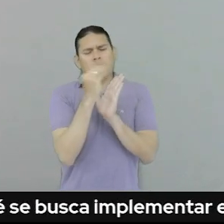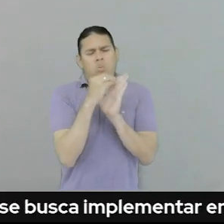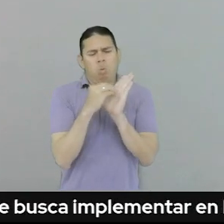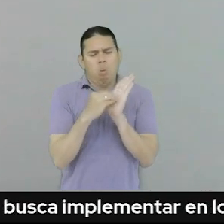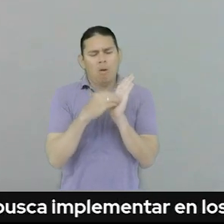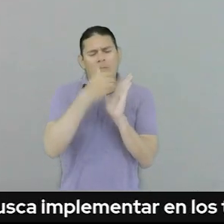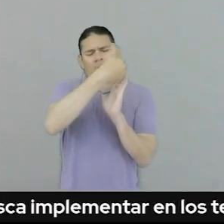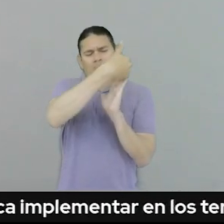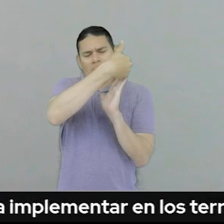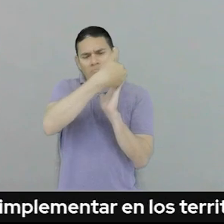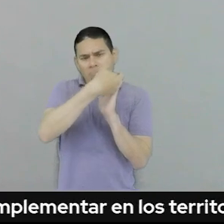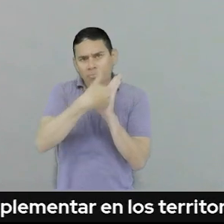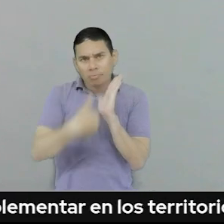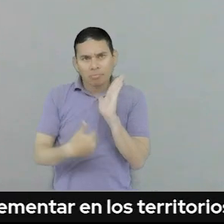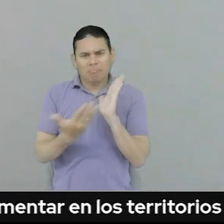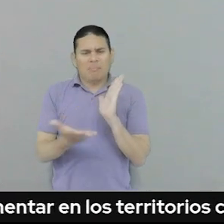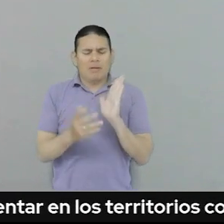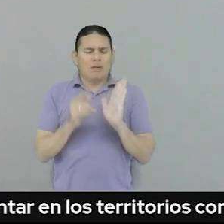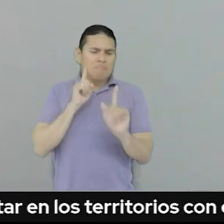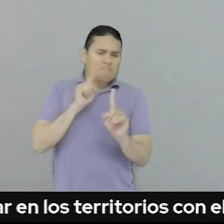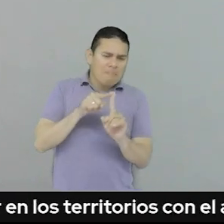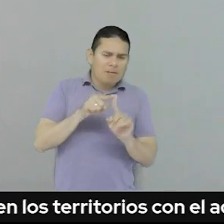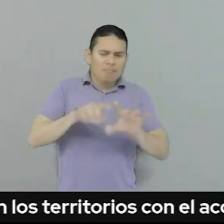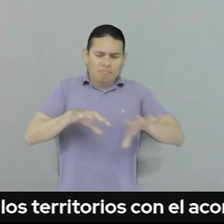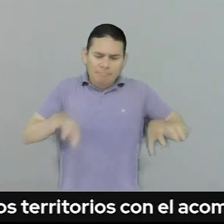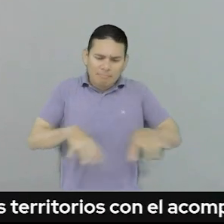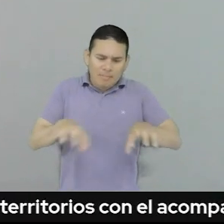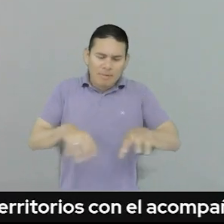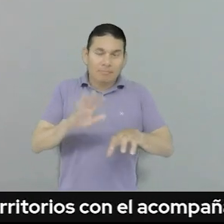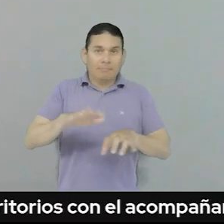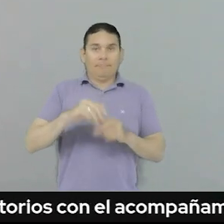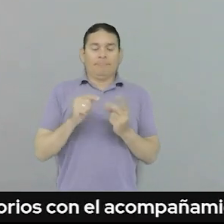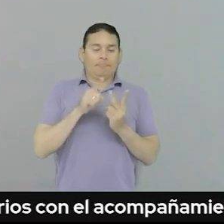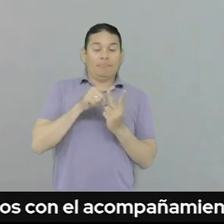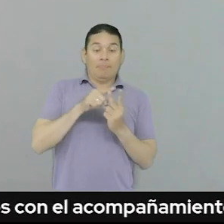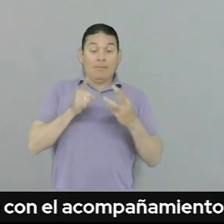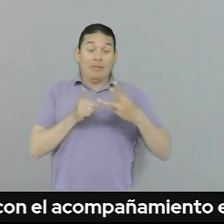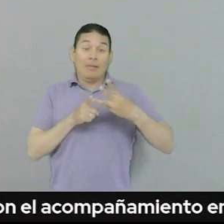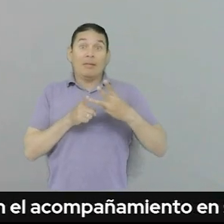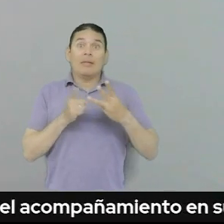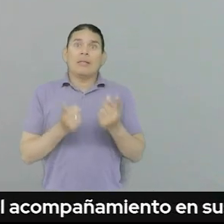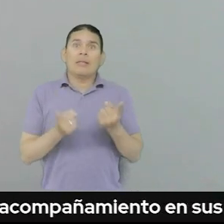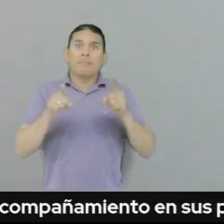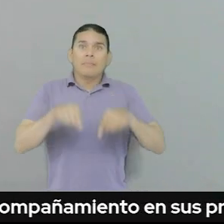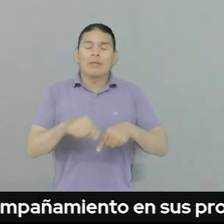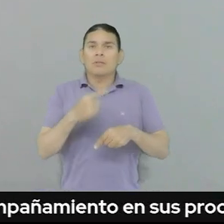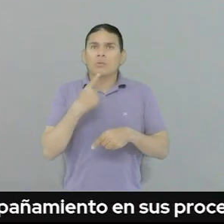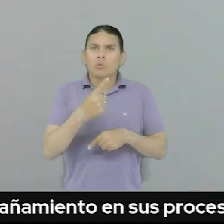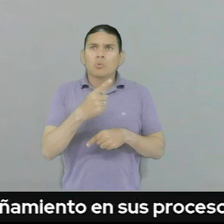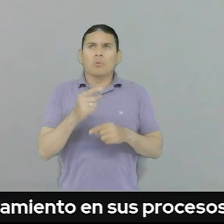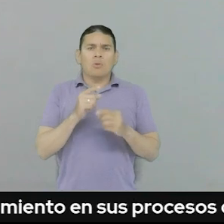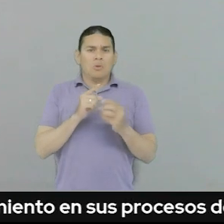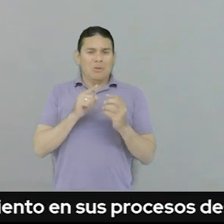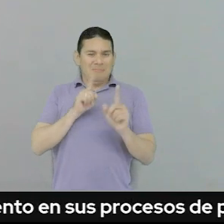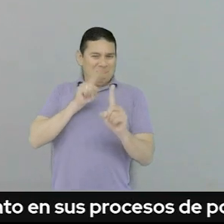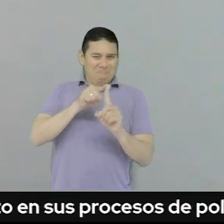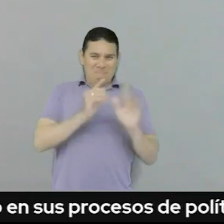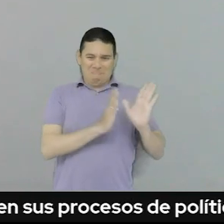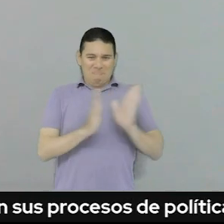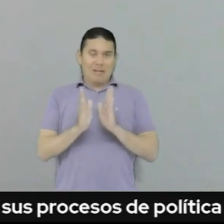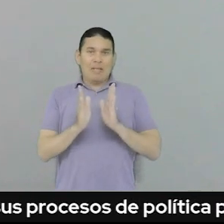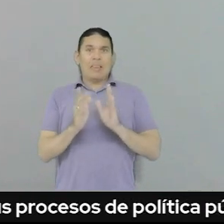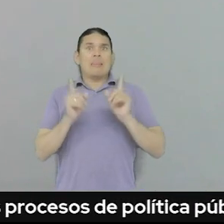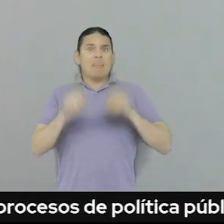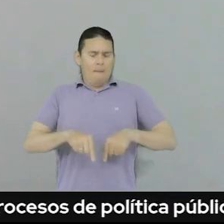consolida el documento y se construye el plan de acción para su implementación. El tercer momento es precisamente que a través de ese plan se